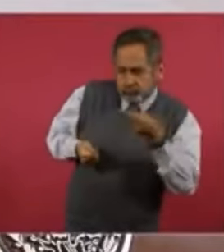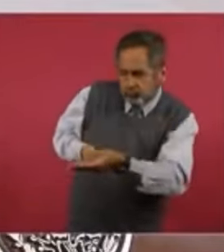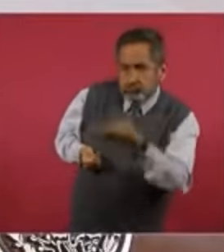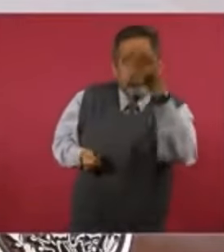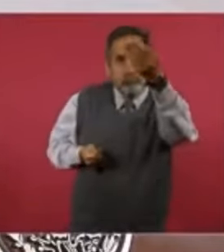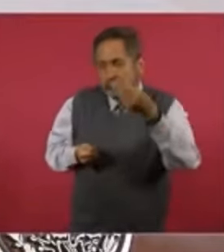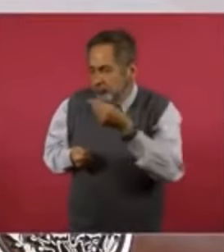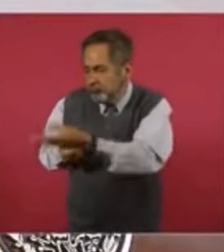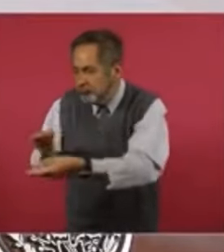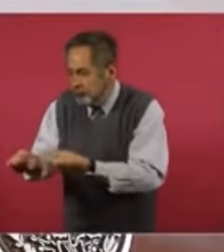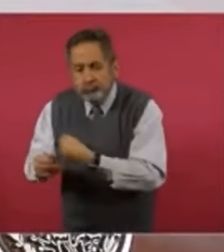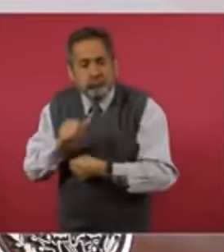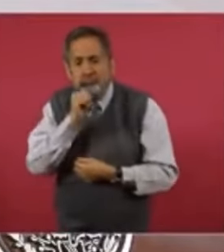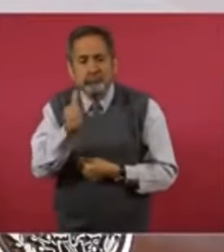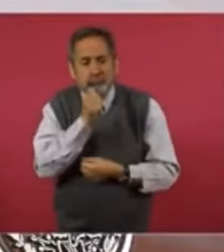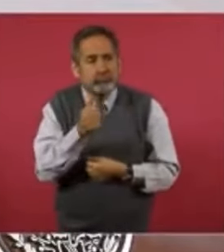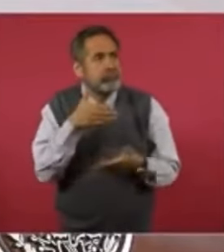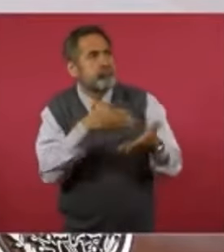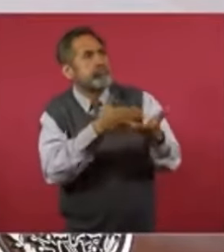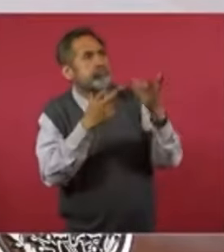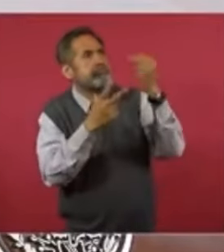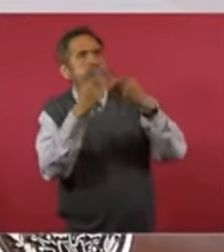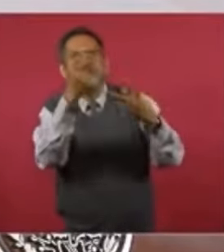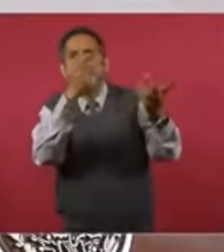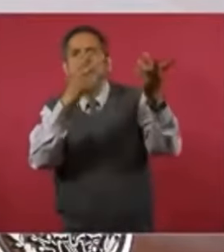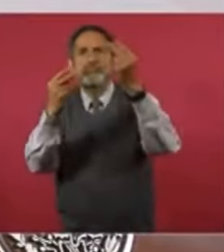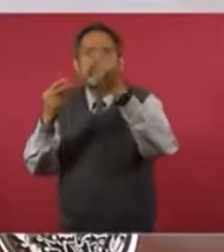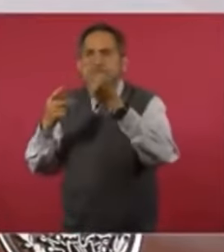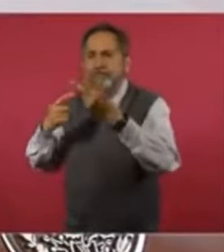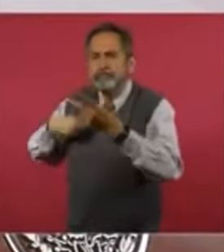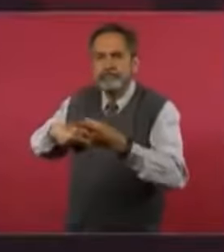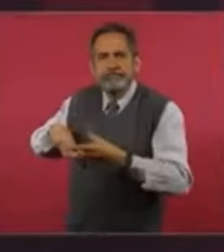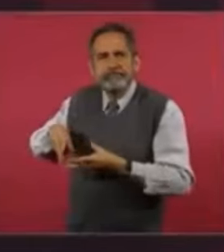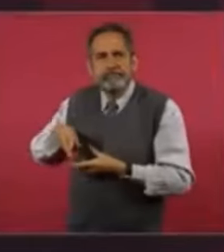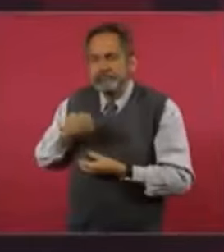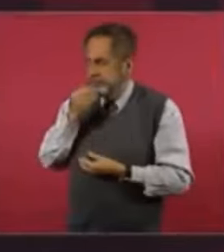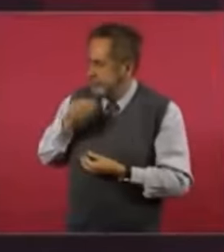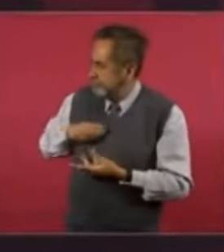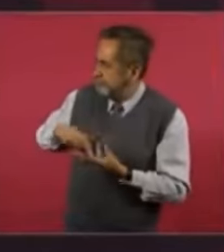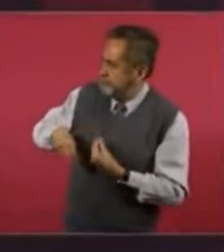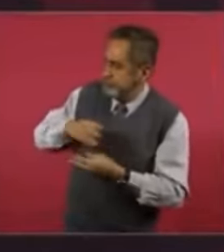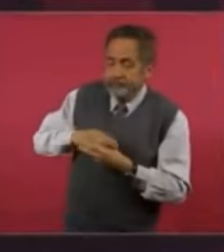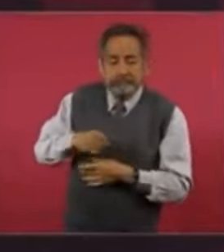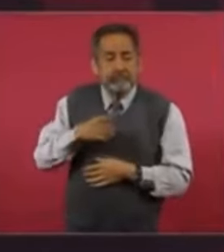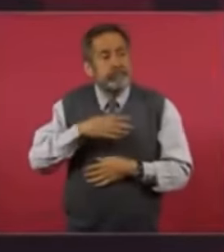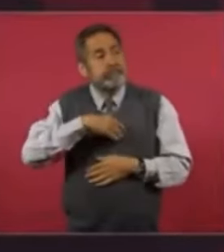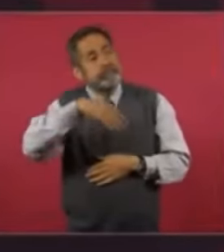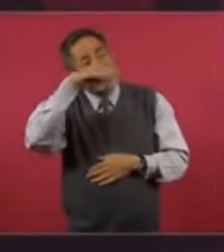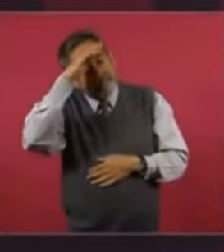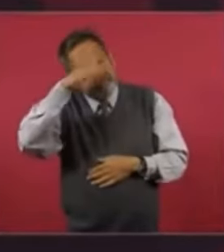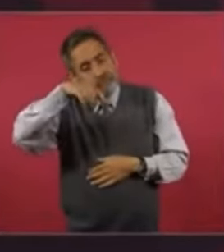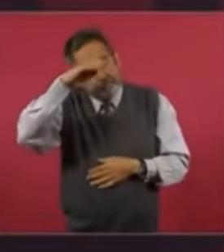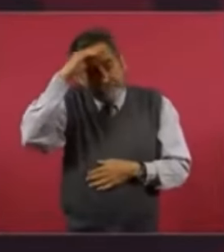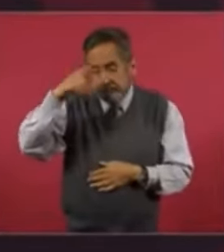básicos, entonces suponen que el pueblo